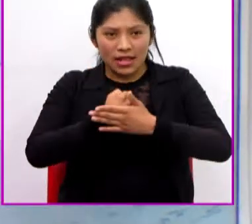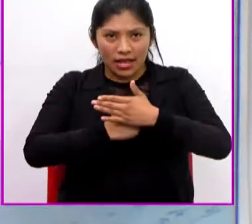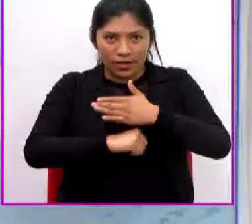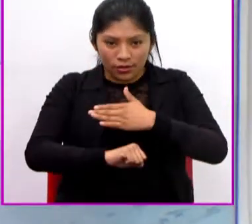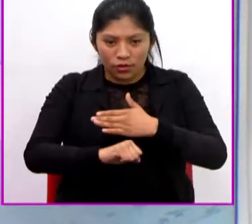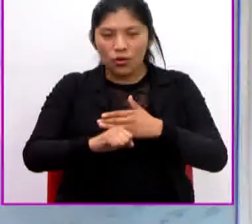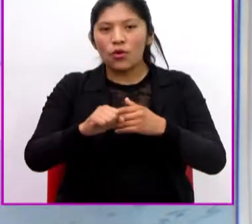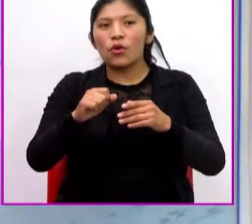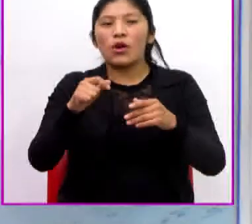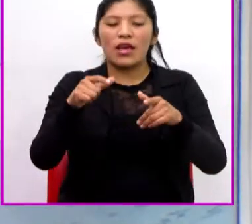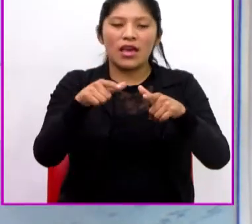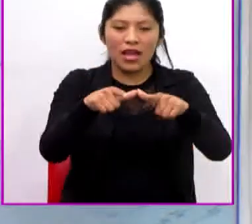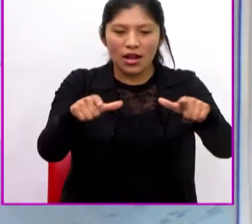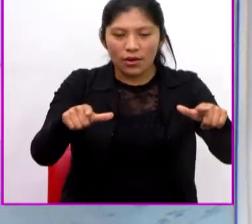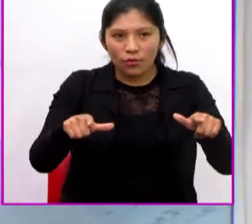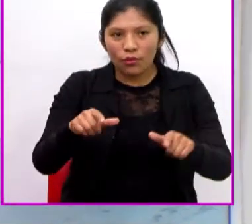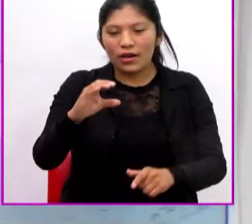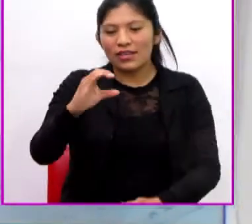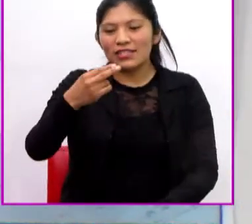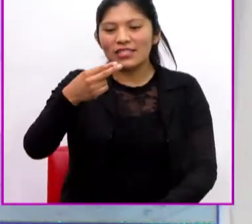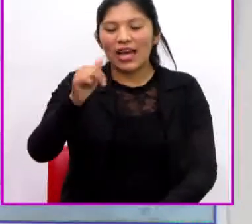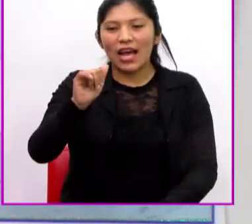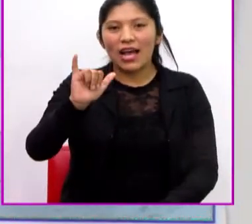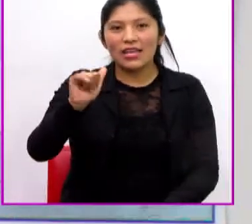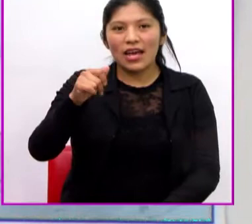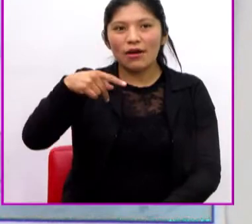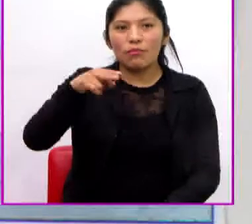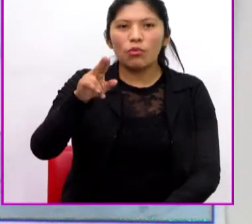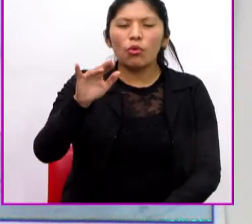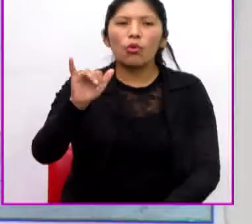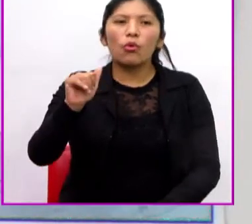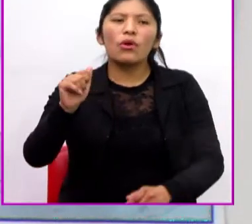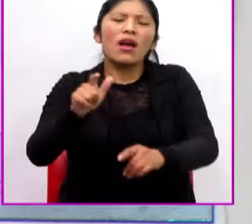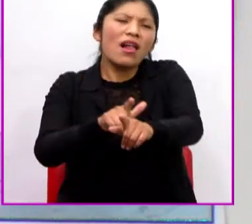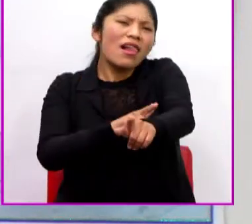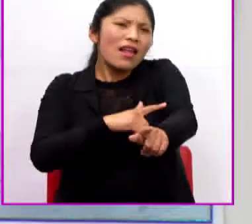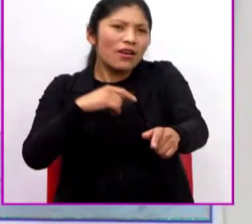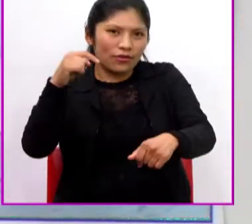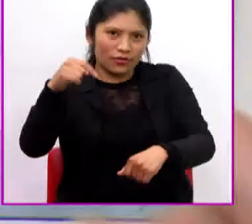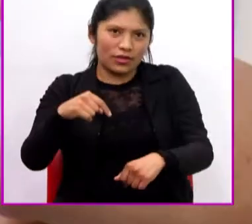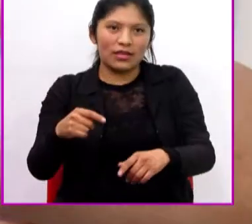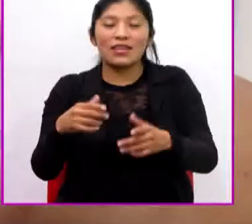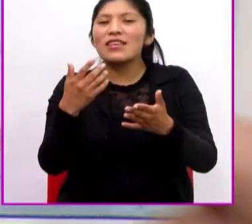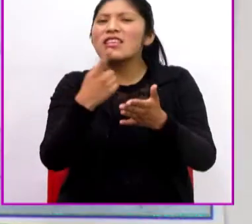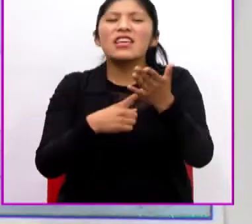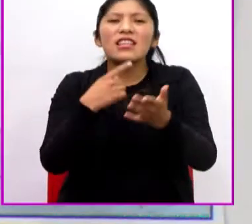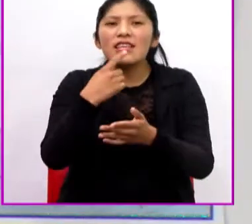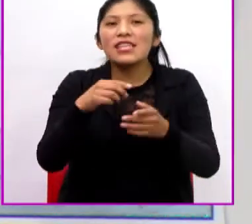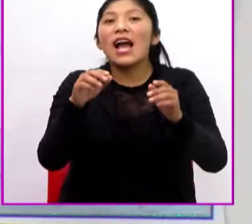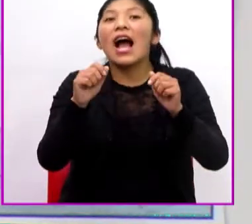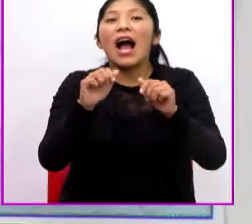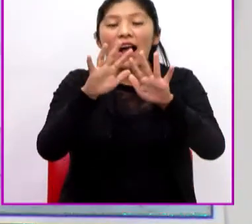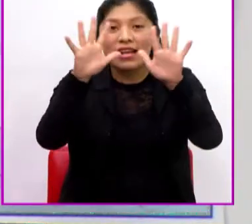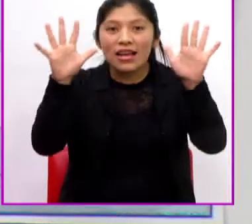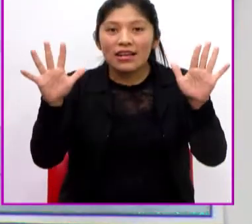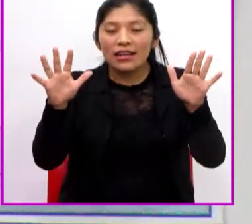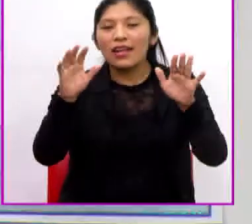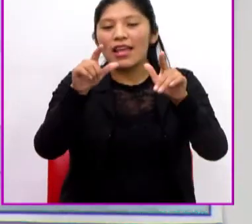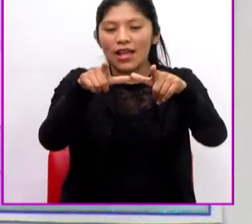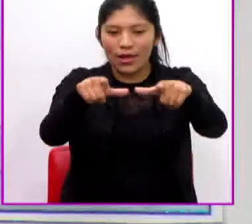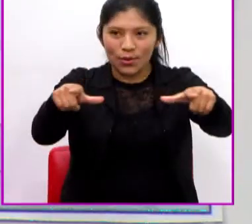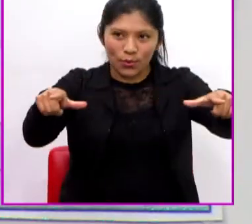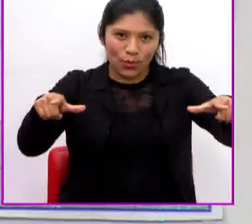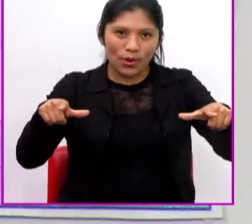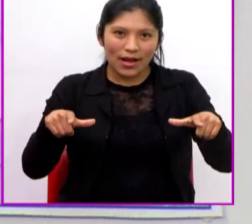rosados en Chayapuya. Un poco lejos de acá. ¿Qué está aclarando el lugar? Chachapuya. Entonces, por eso